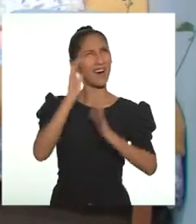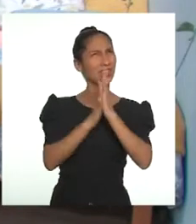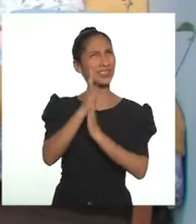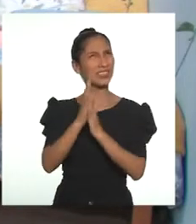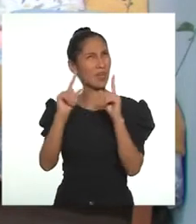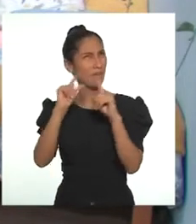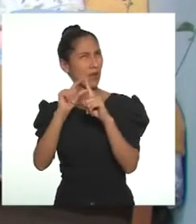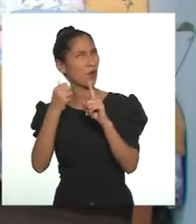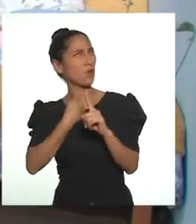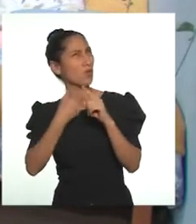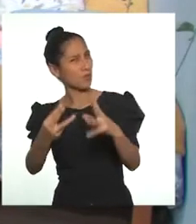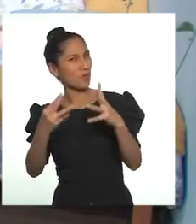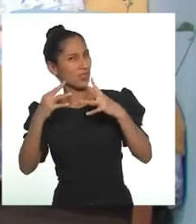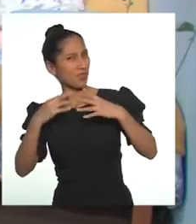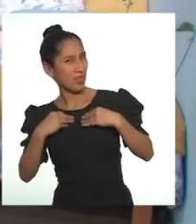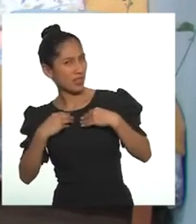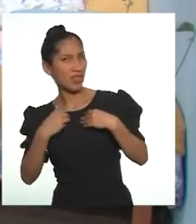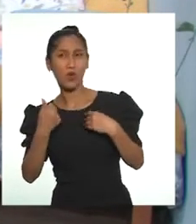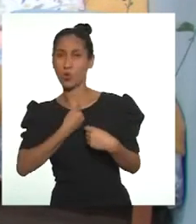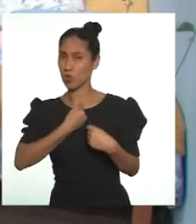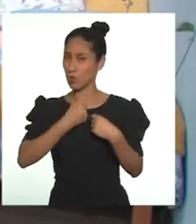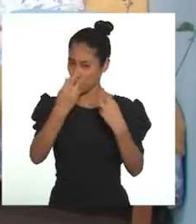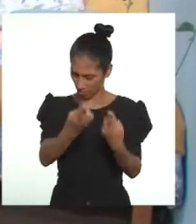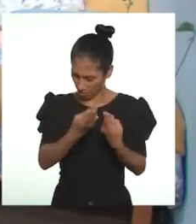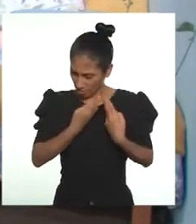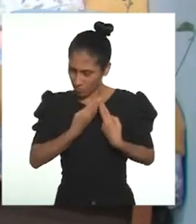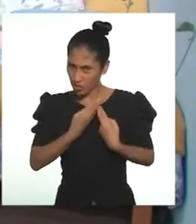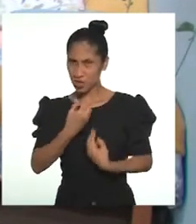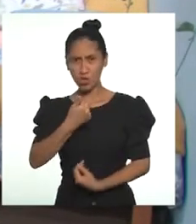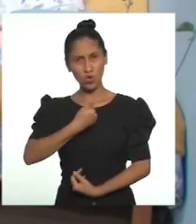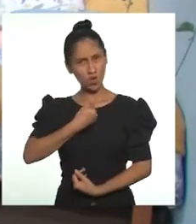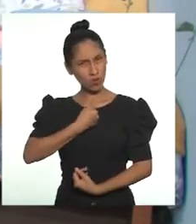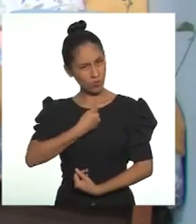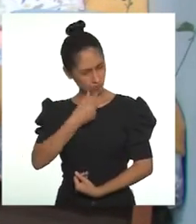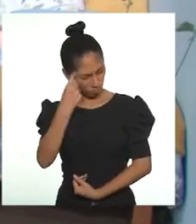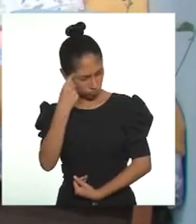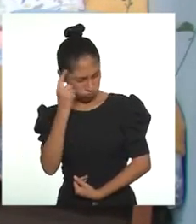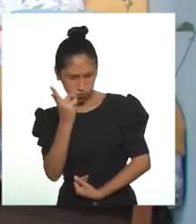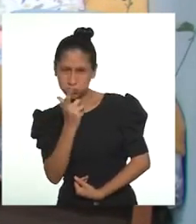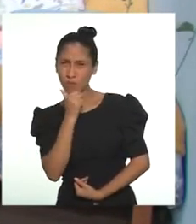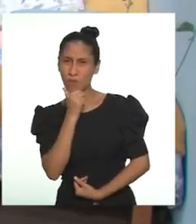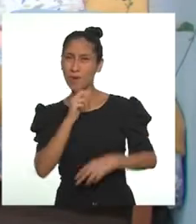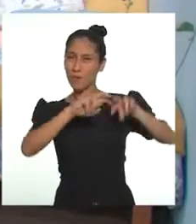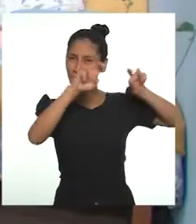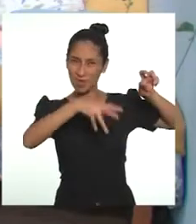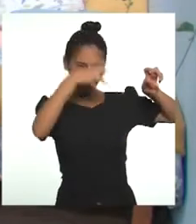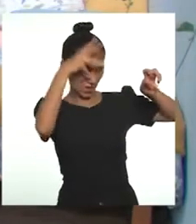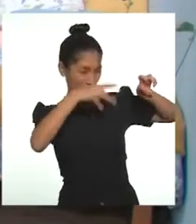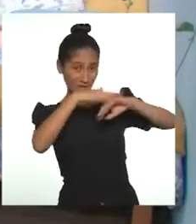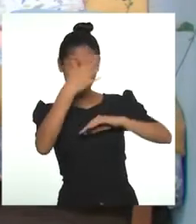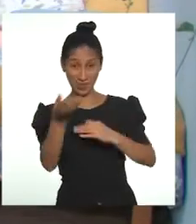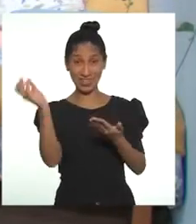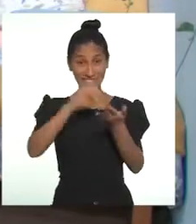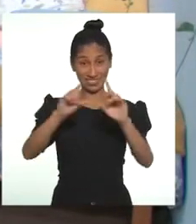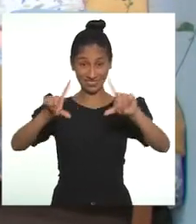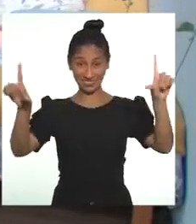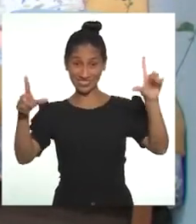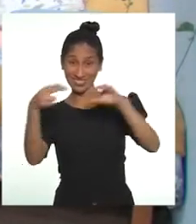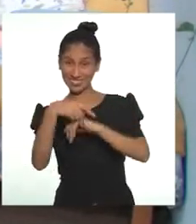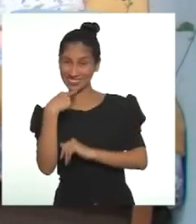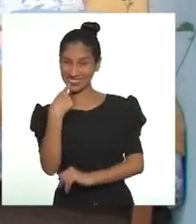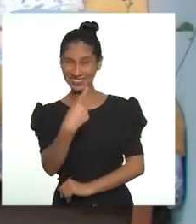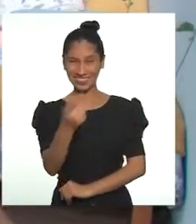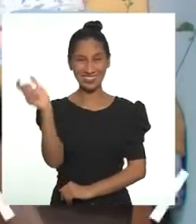autoacetación, autorrespeto y autoconcepto. Indagaré al respecto y les cuento después de la pausa.